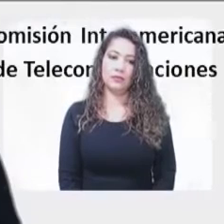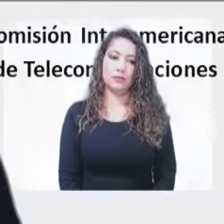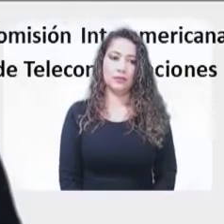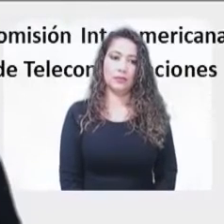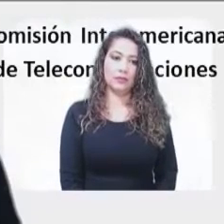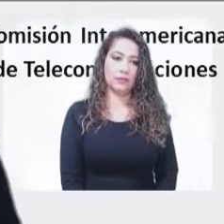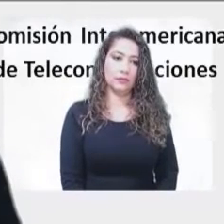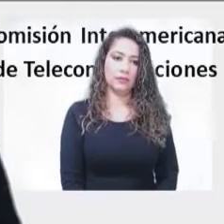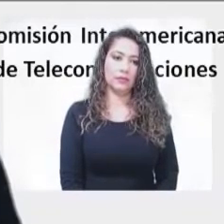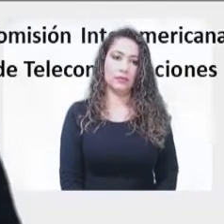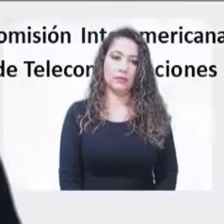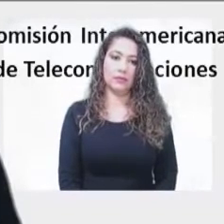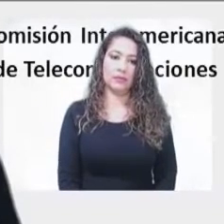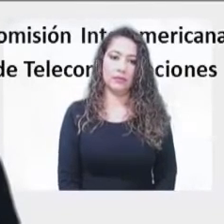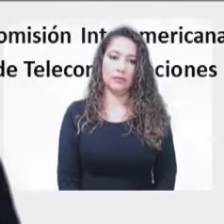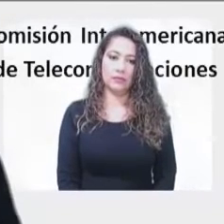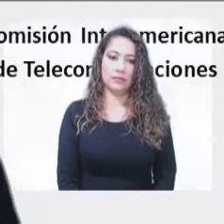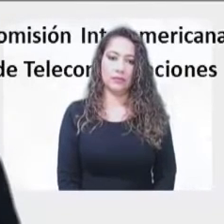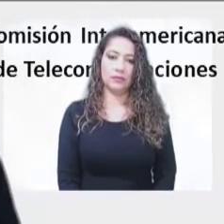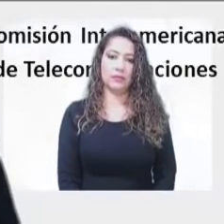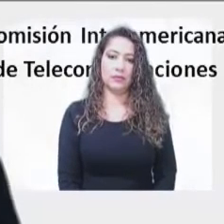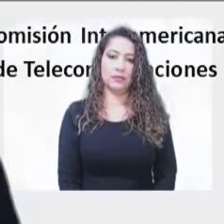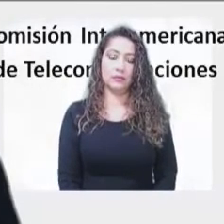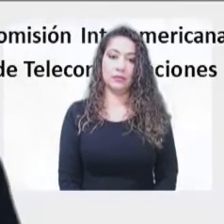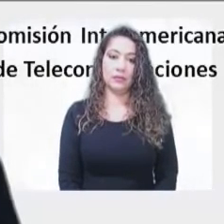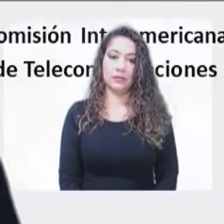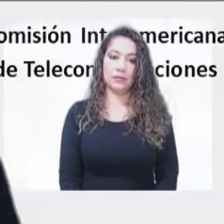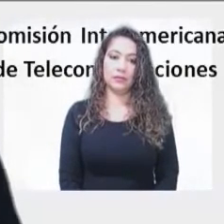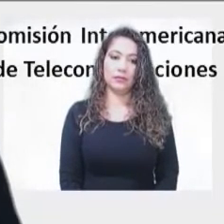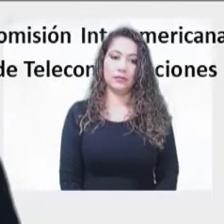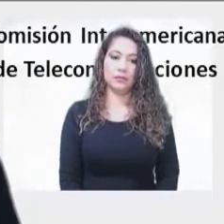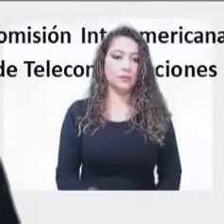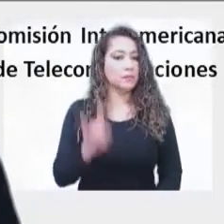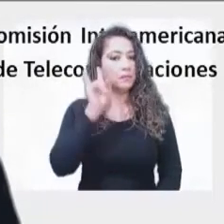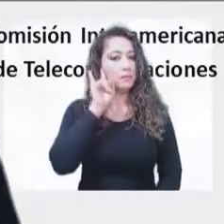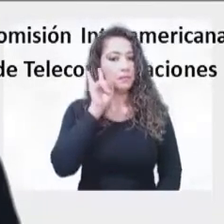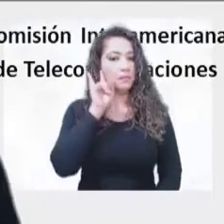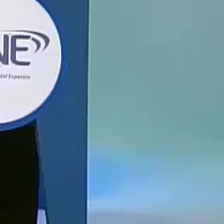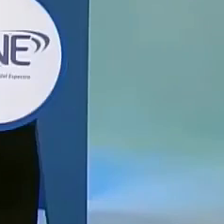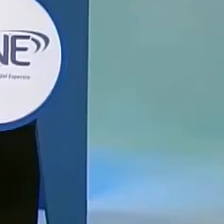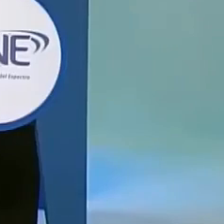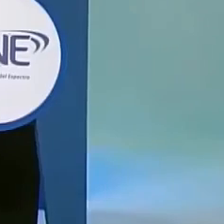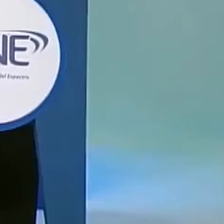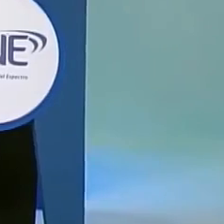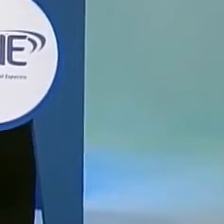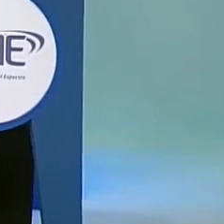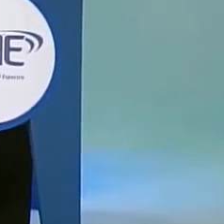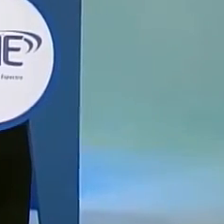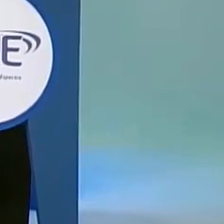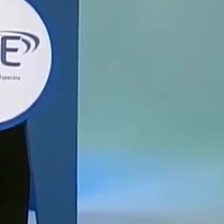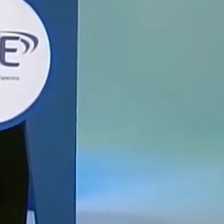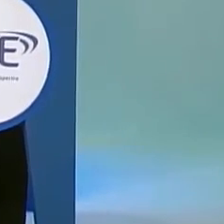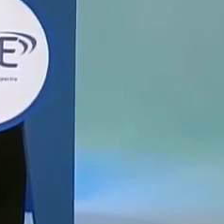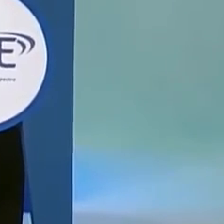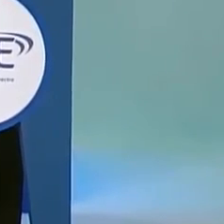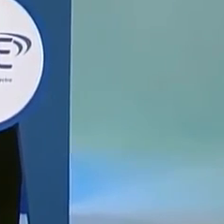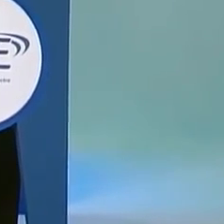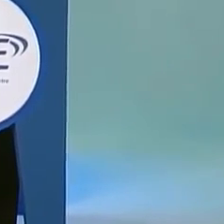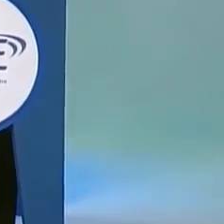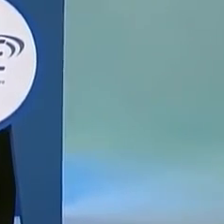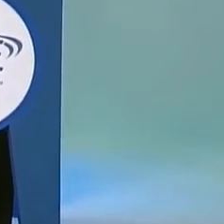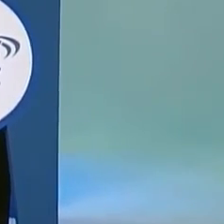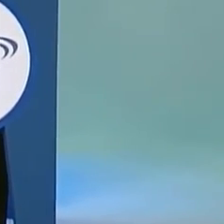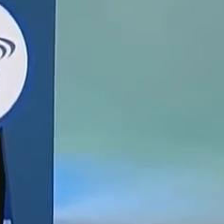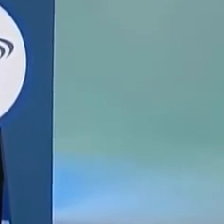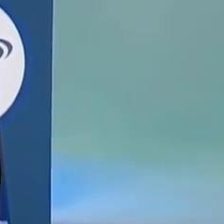preparación de la CMR y el futuro de la banda CIGAS y la banda C. Muchas gracias. Gracias por su intervención, señor